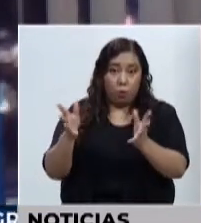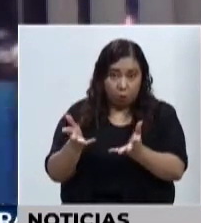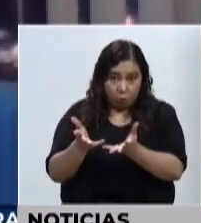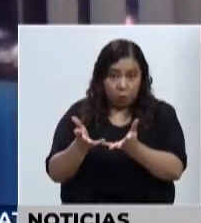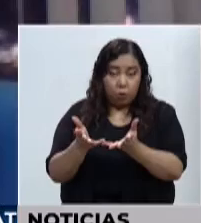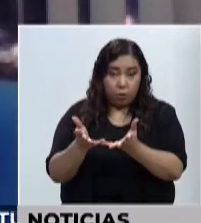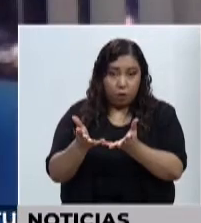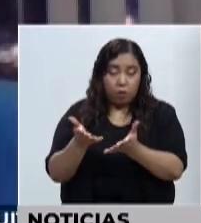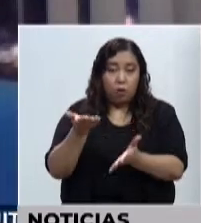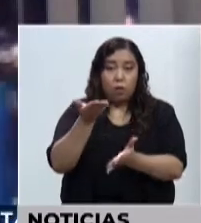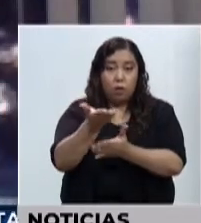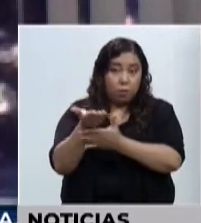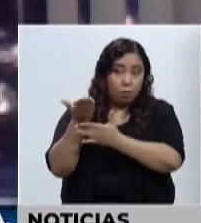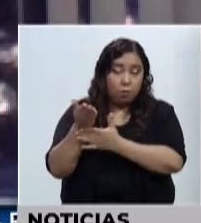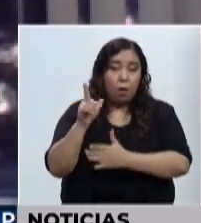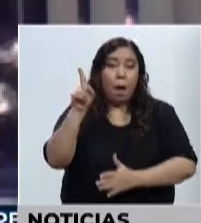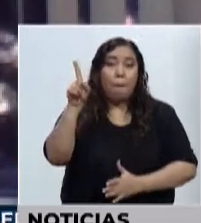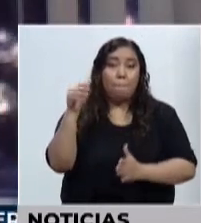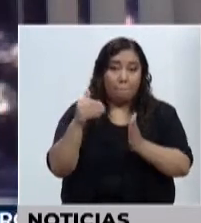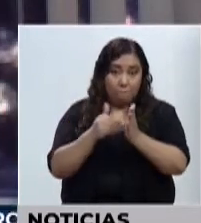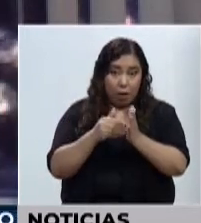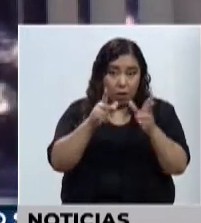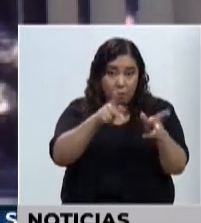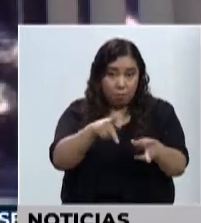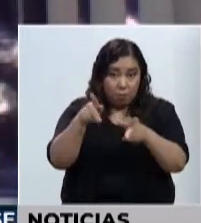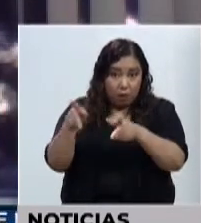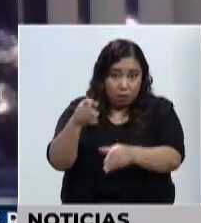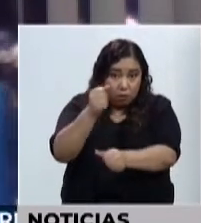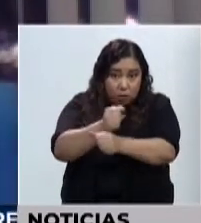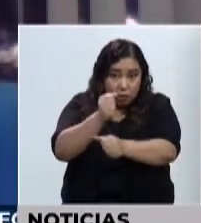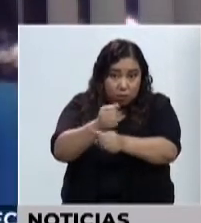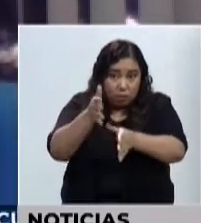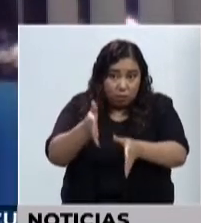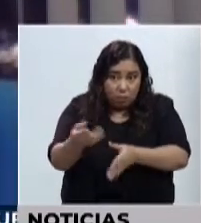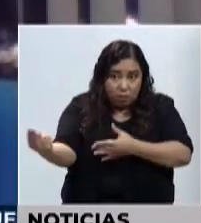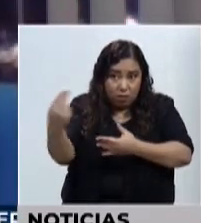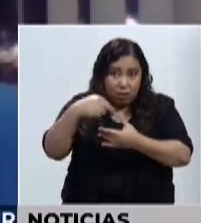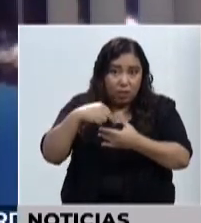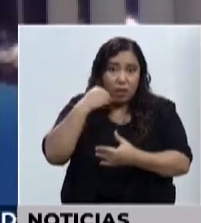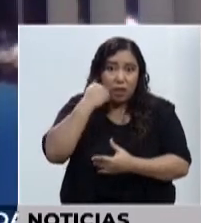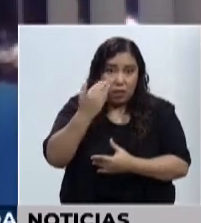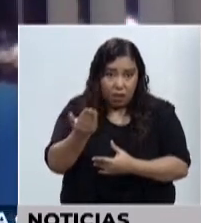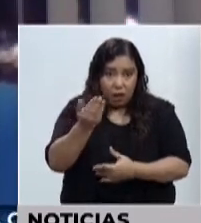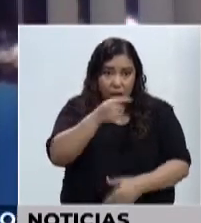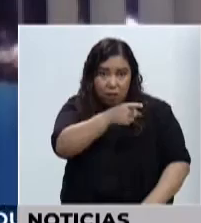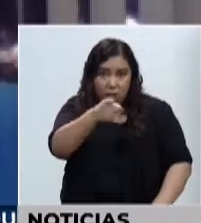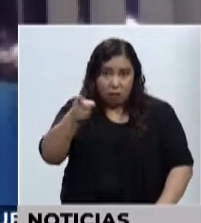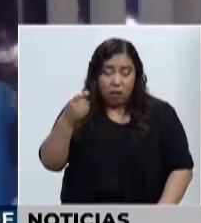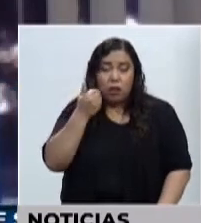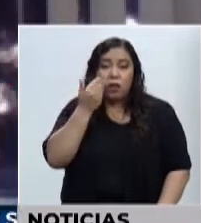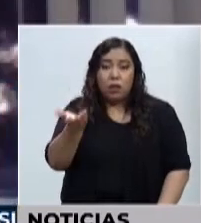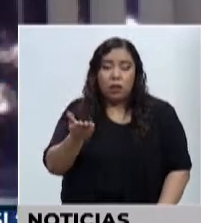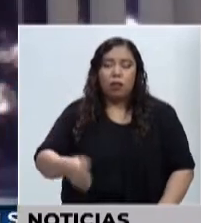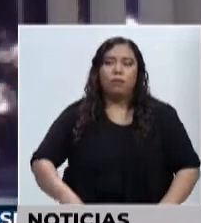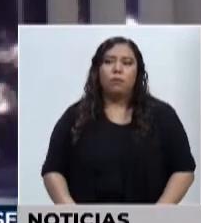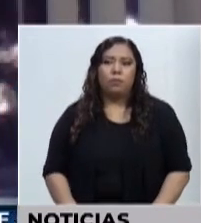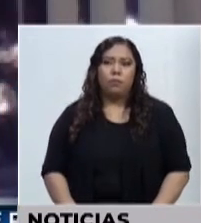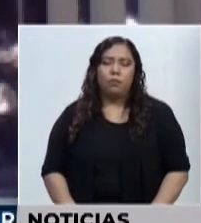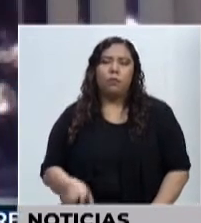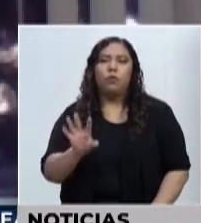solicitudes de mil funcionarios públicos que tenían interés de participar. De estos terminaron participando